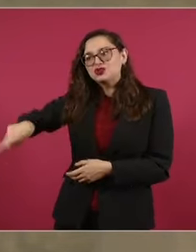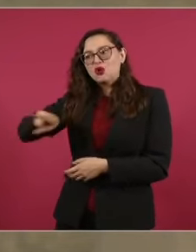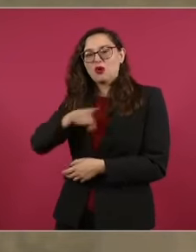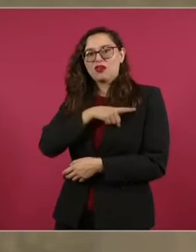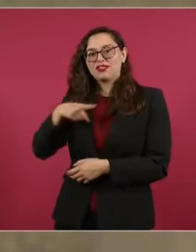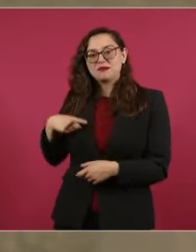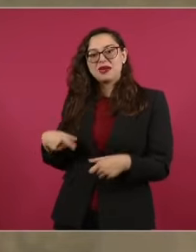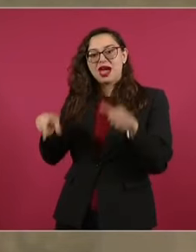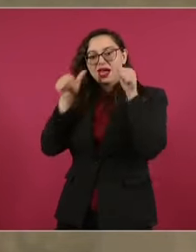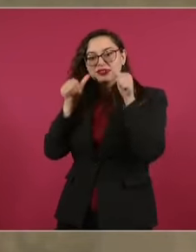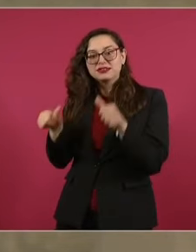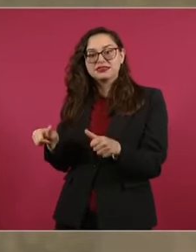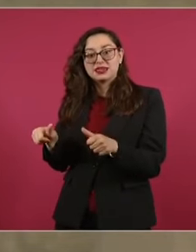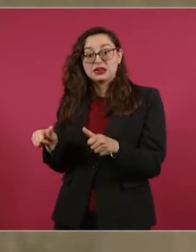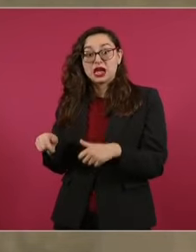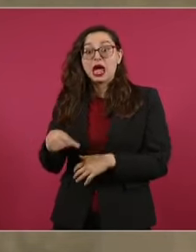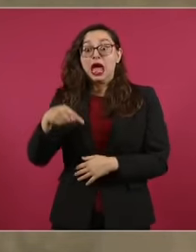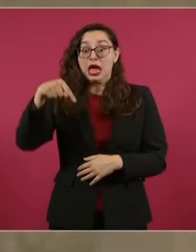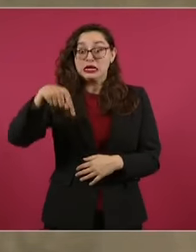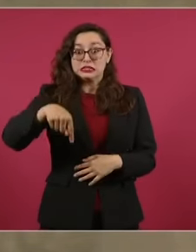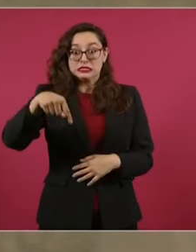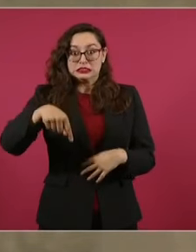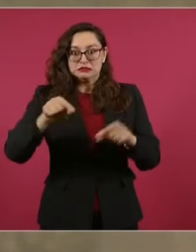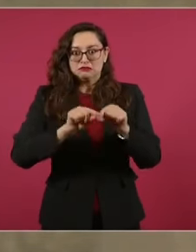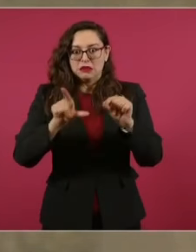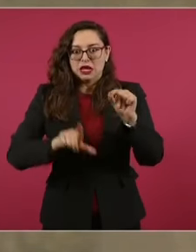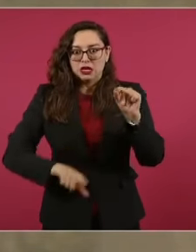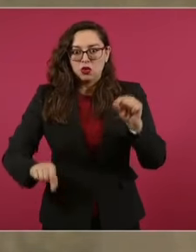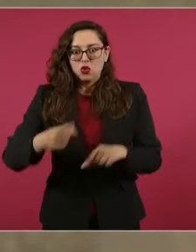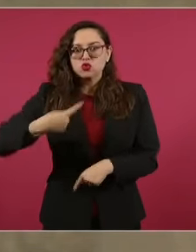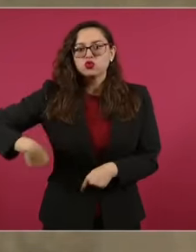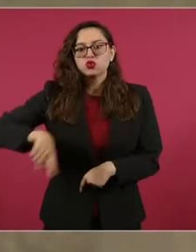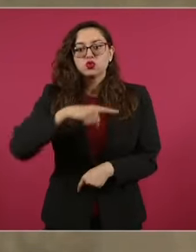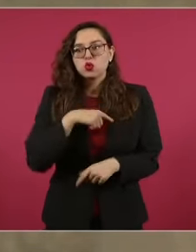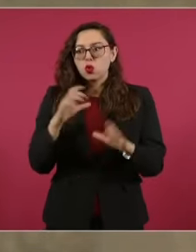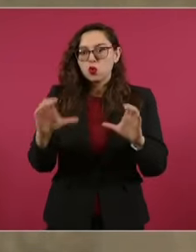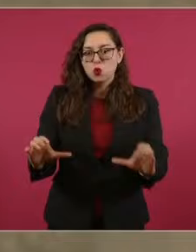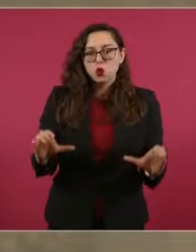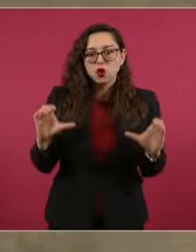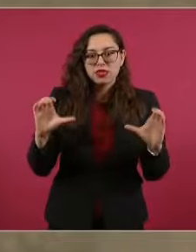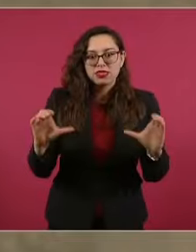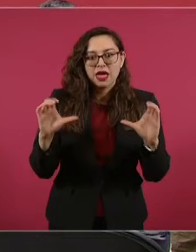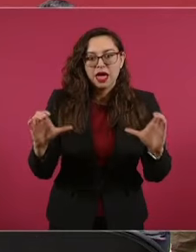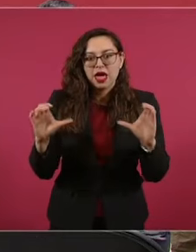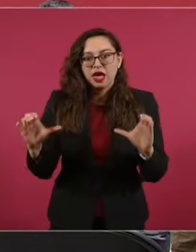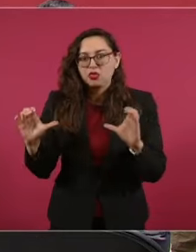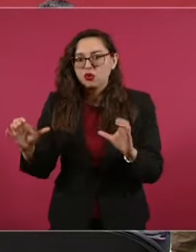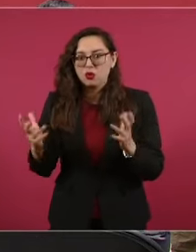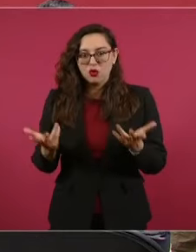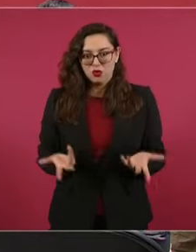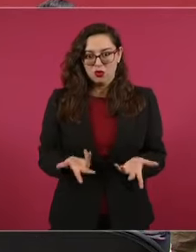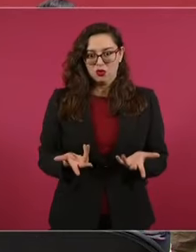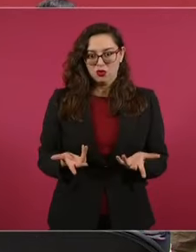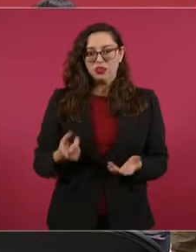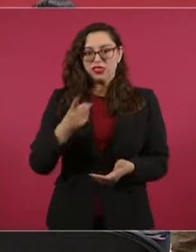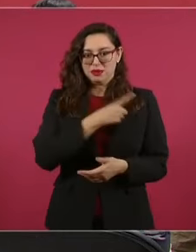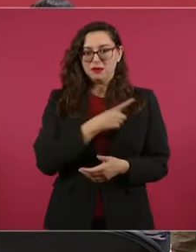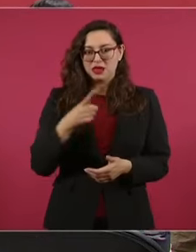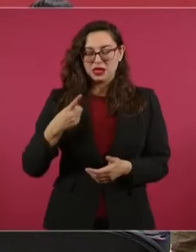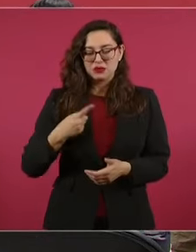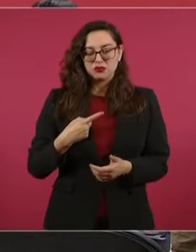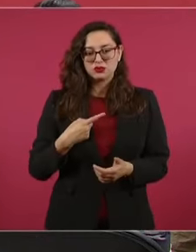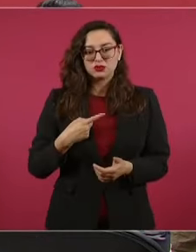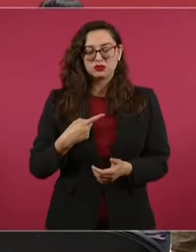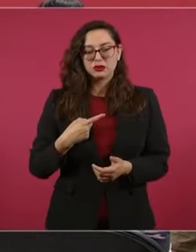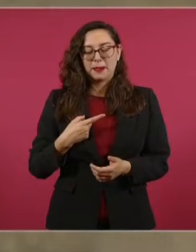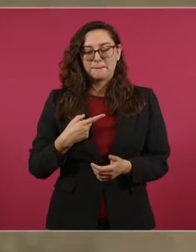nosotros tenemos que cuidarlo mucho, porque ¿saben cuántos perdieron la vida por consumo